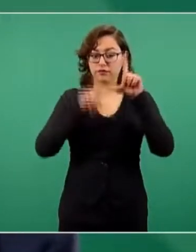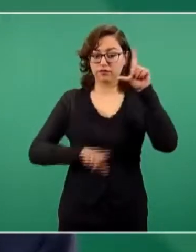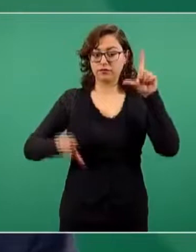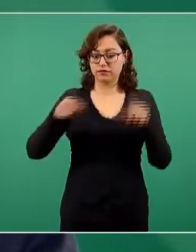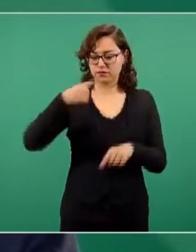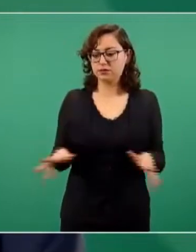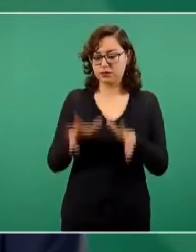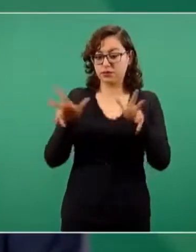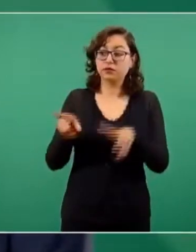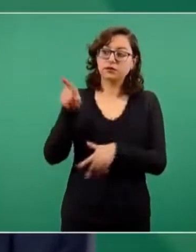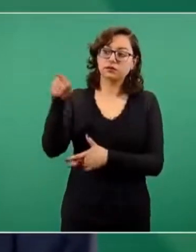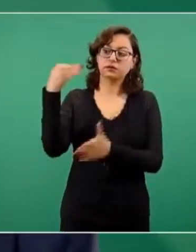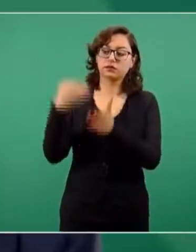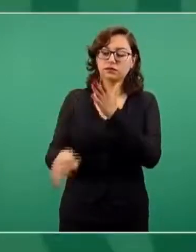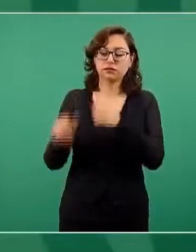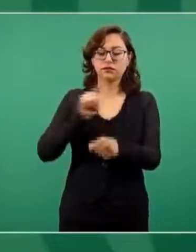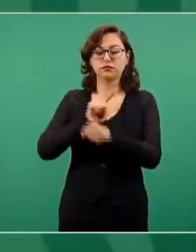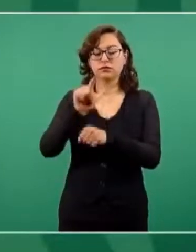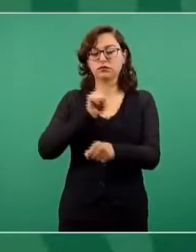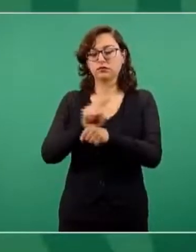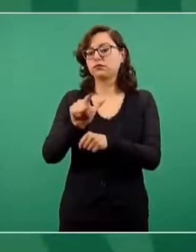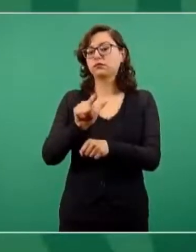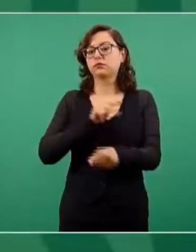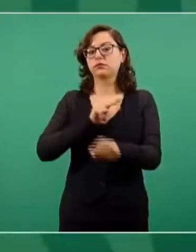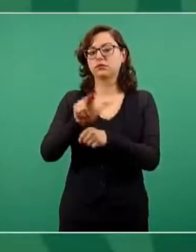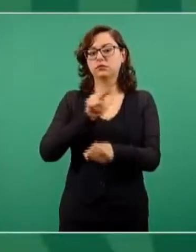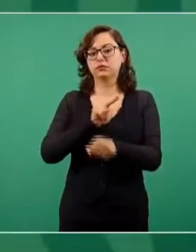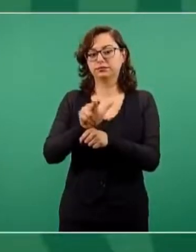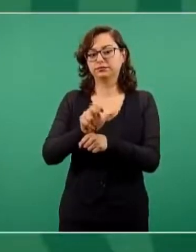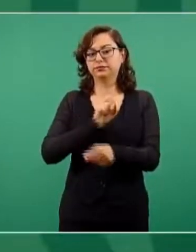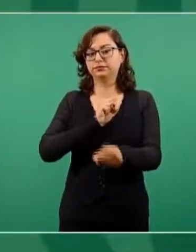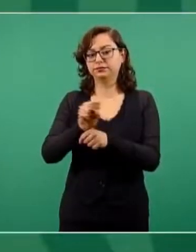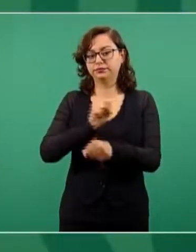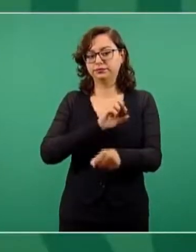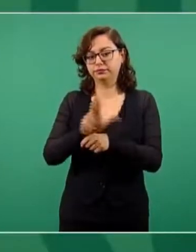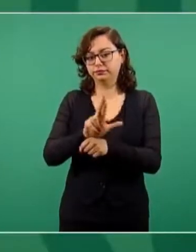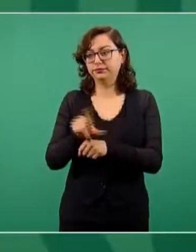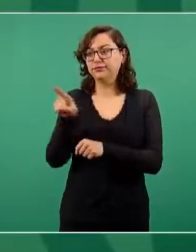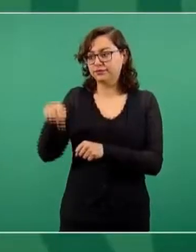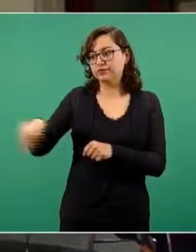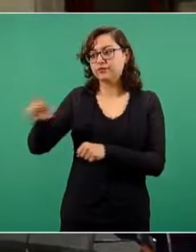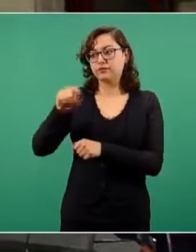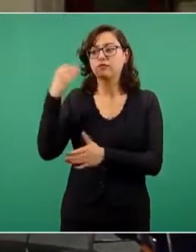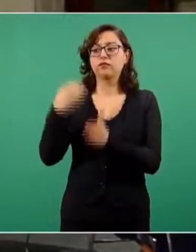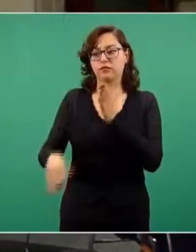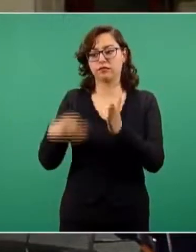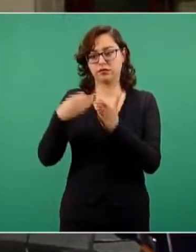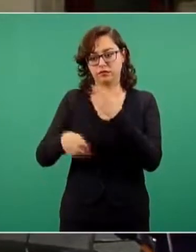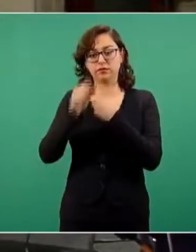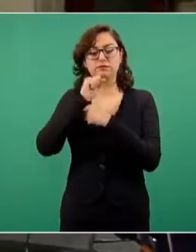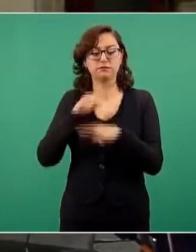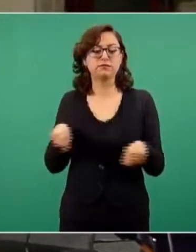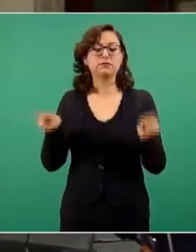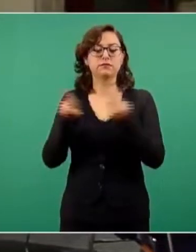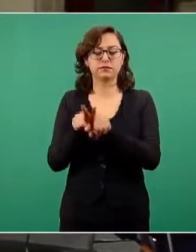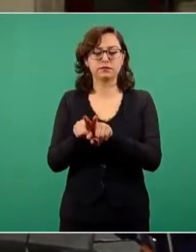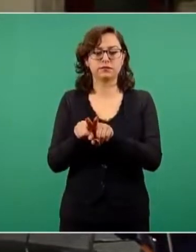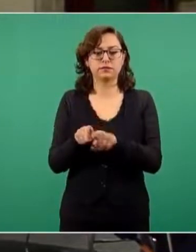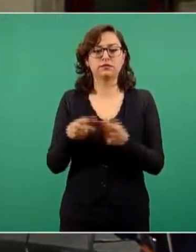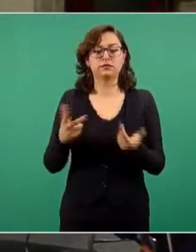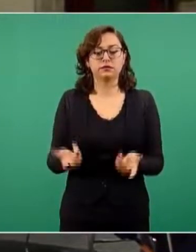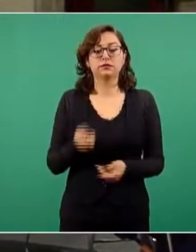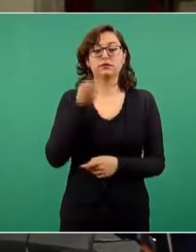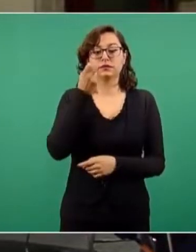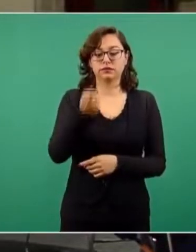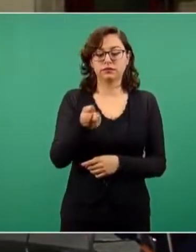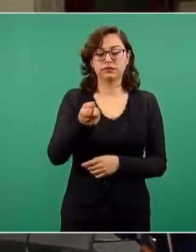Honduras, en El Salvador. Y esto puede llevarse